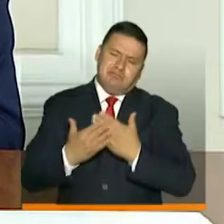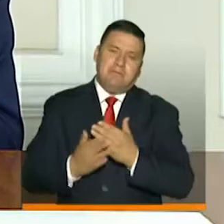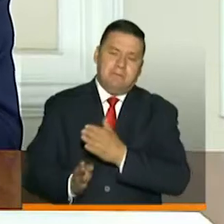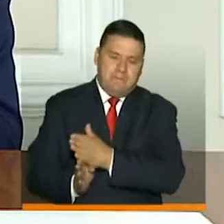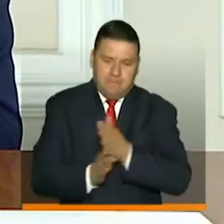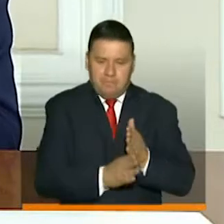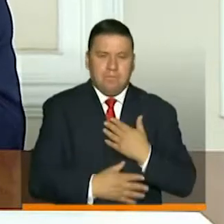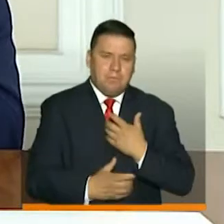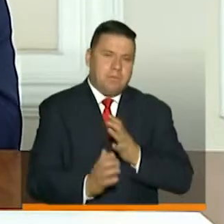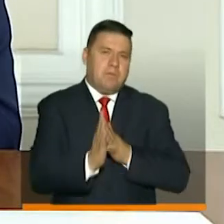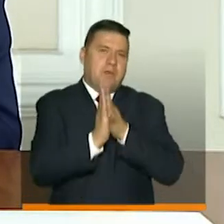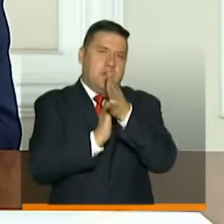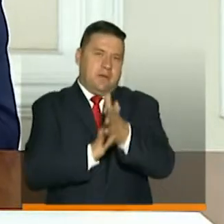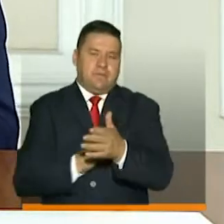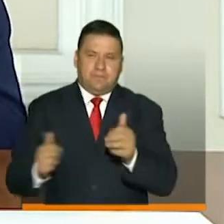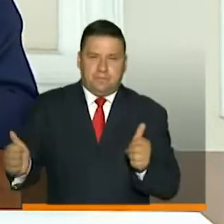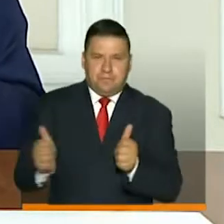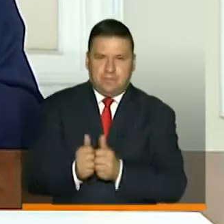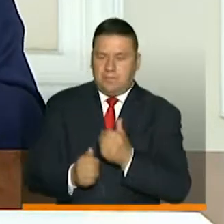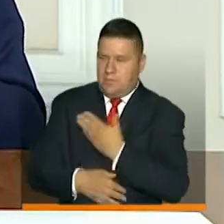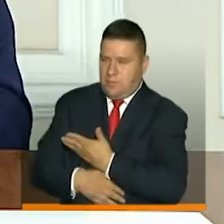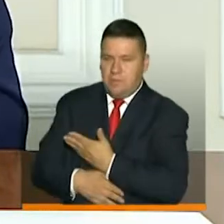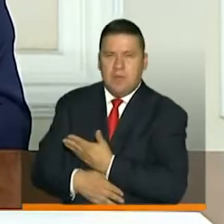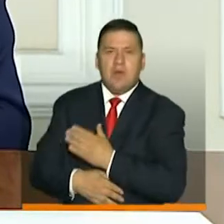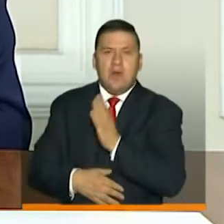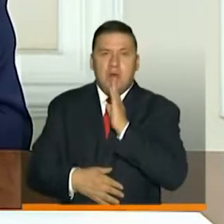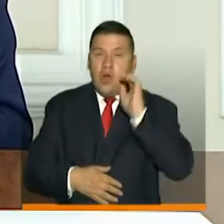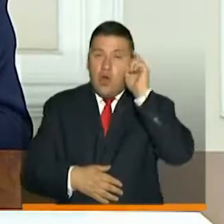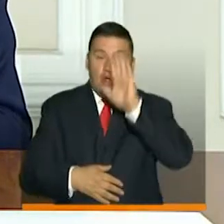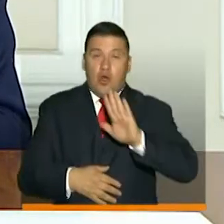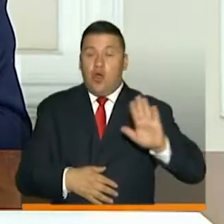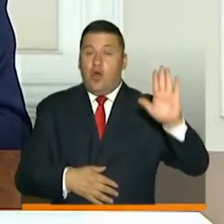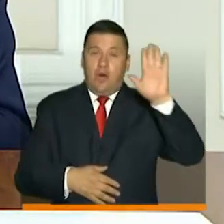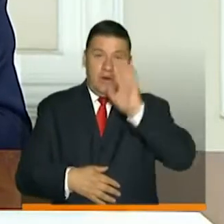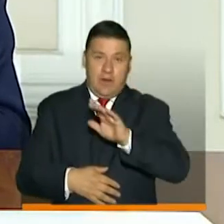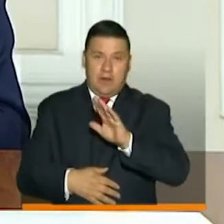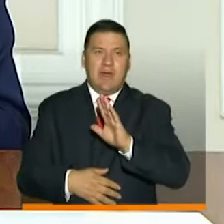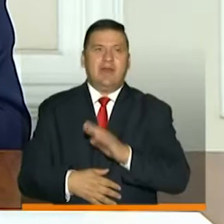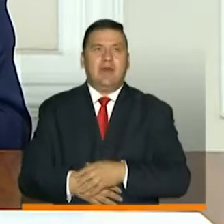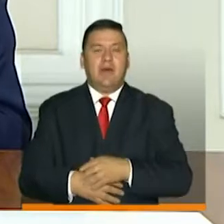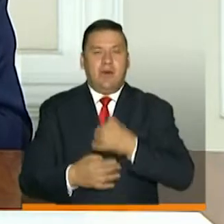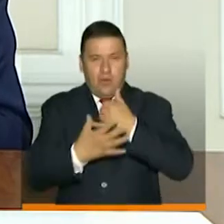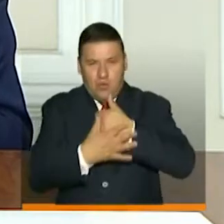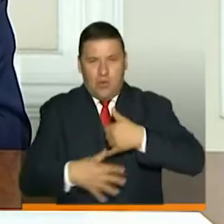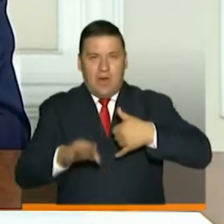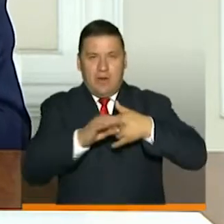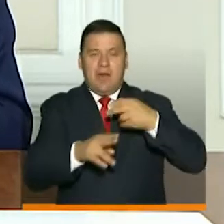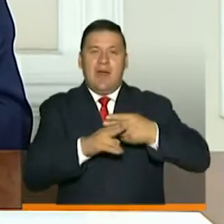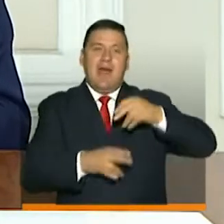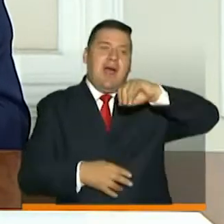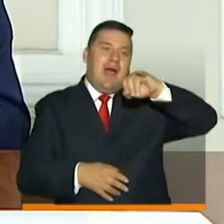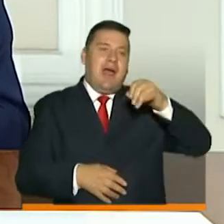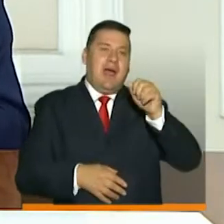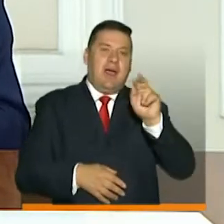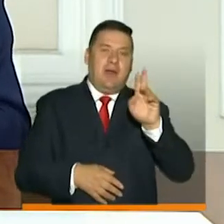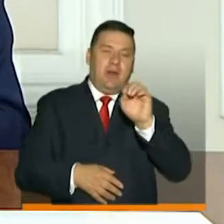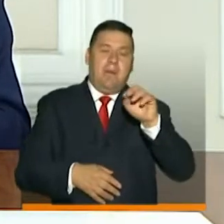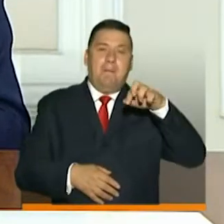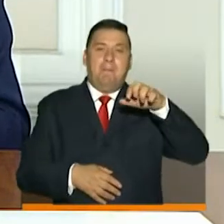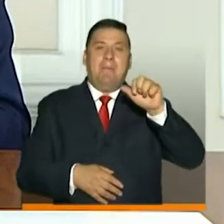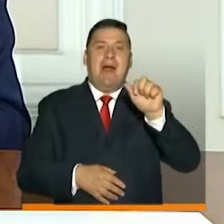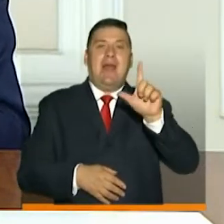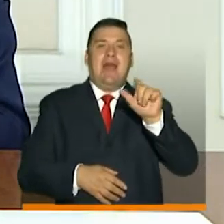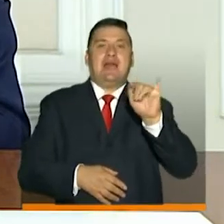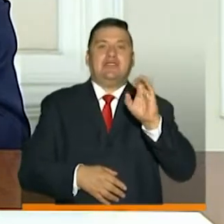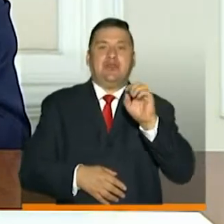También quiero contarles que está con nosotros el señor gobernador del Guaviare, Haider Palacios, porque así como nosotros